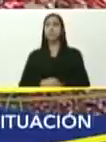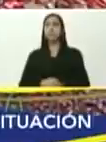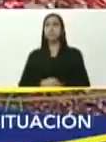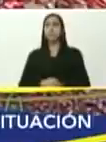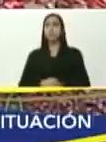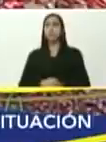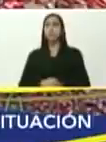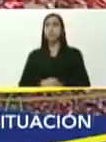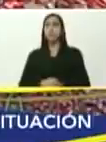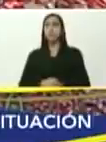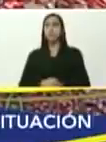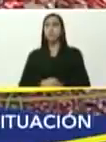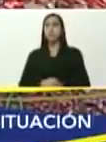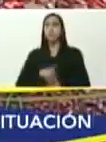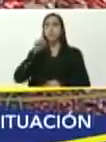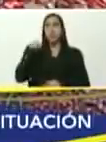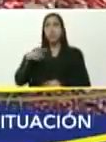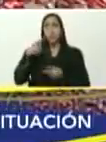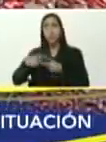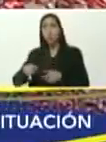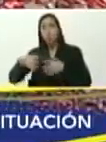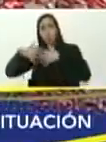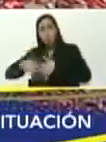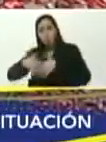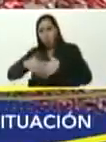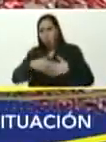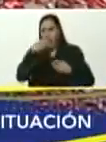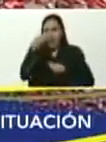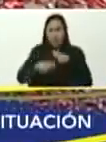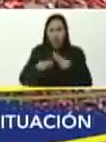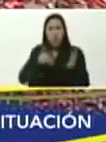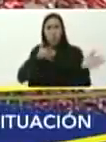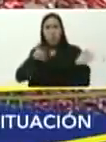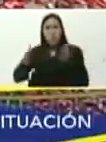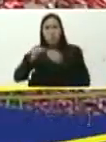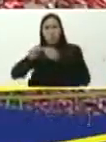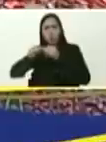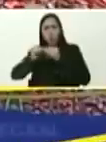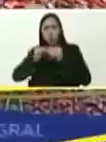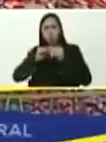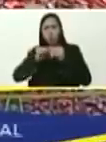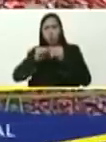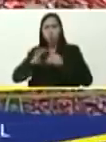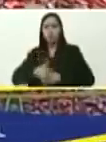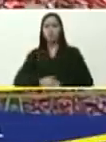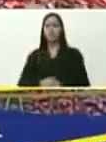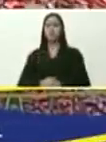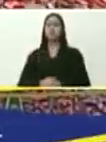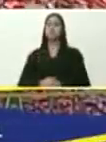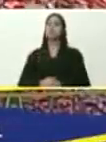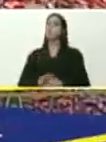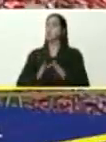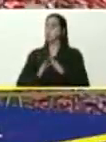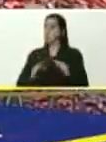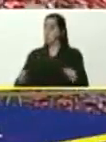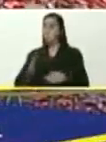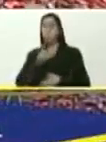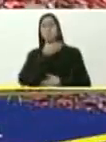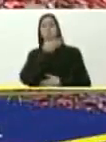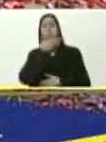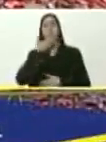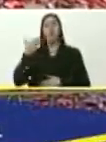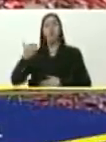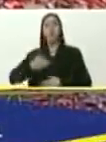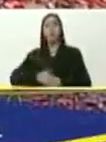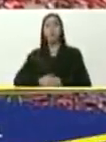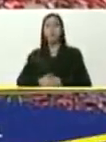las compactadoras, arreglando el servicio, tenemos que arreglarlo todo, mejorarlo todo,